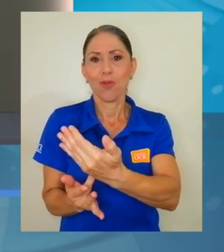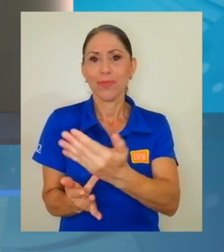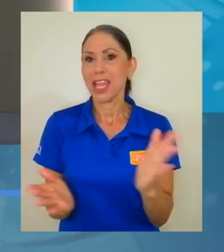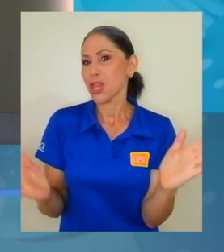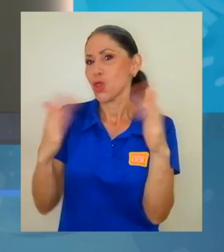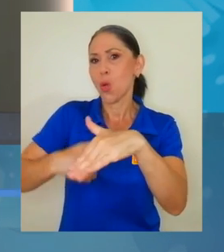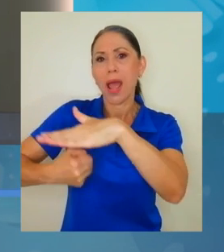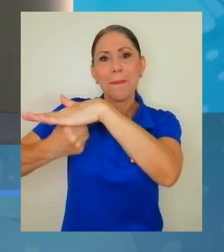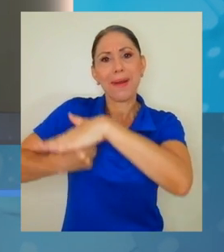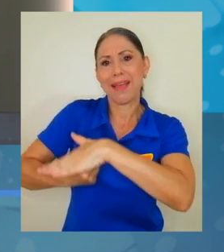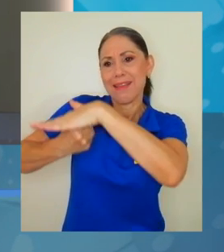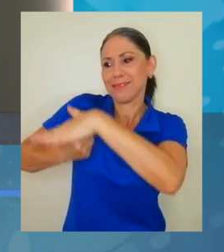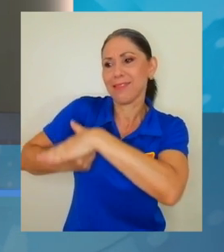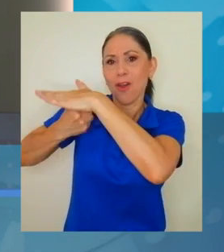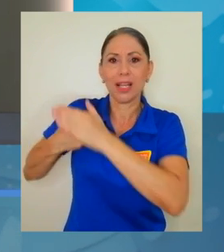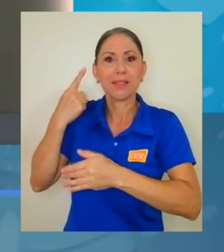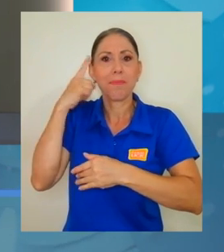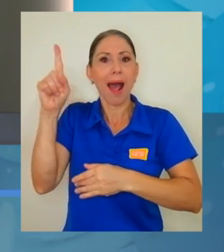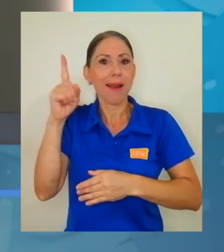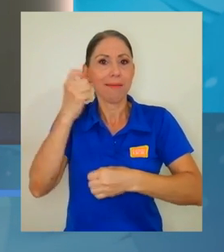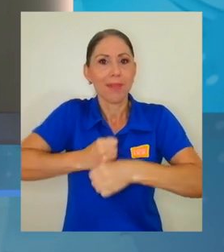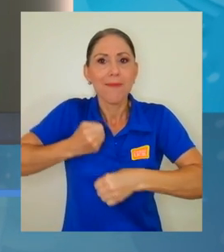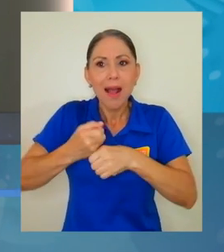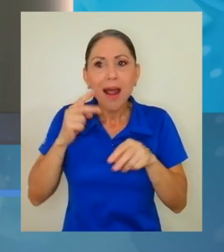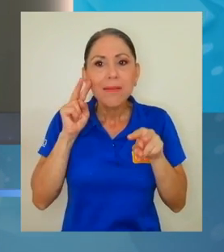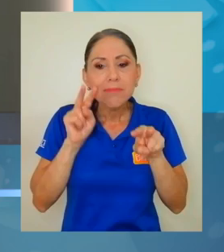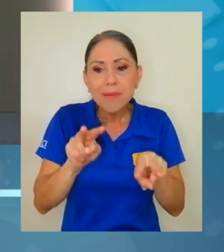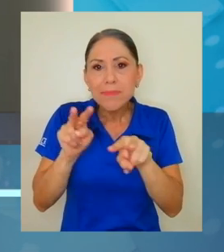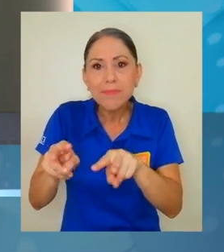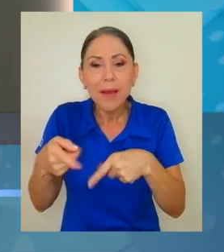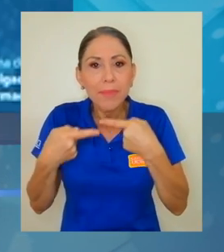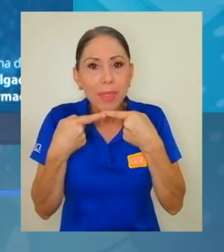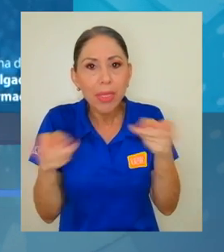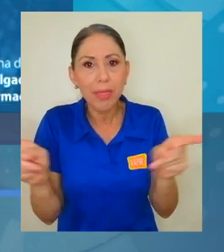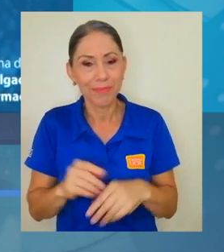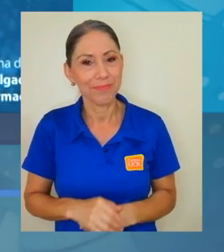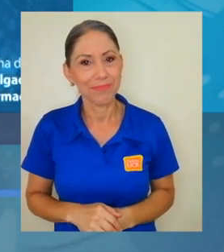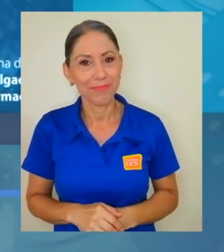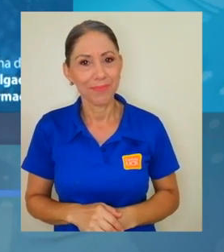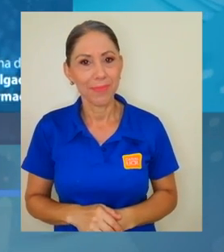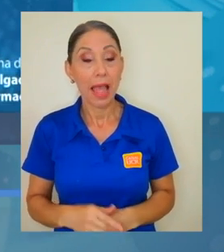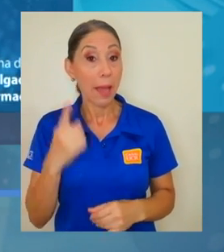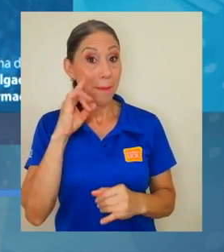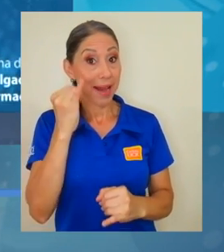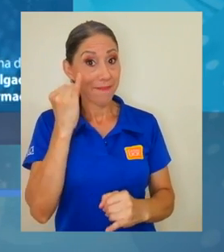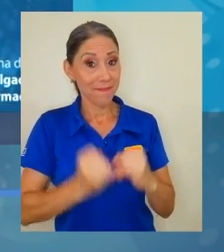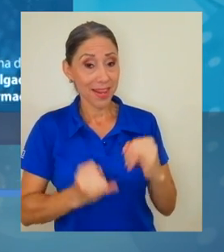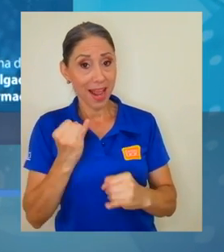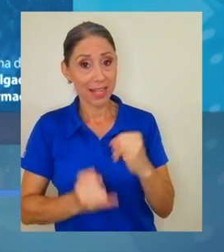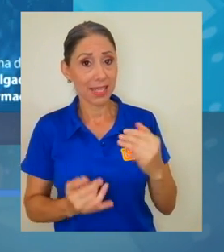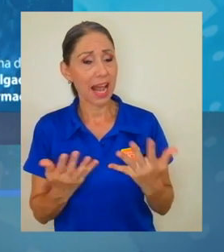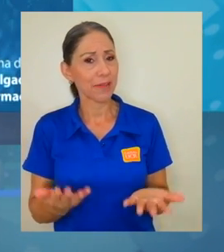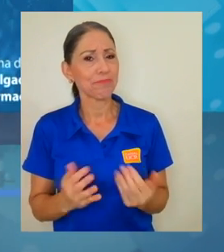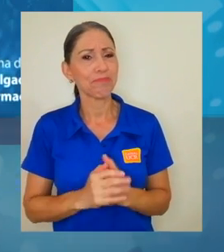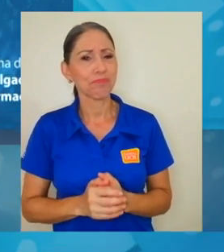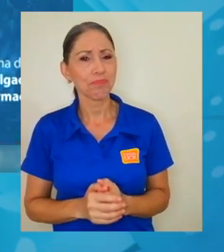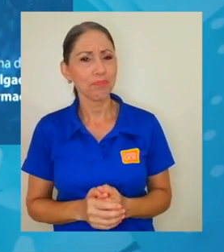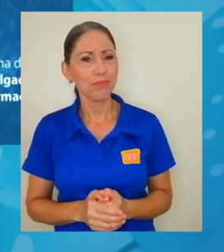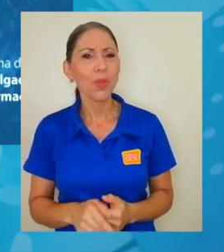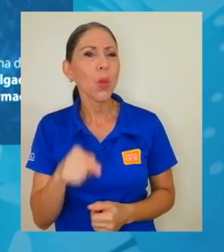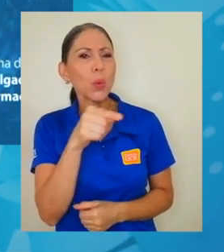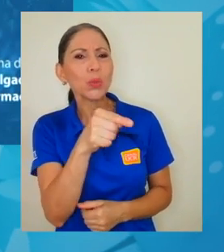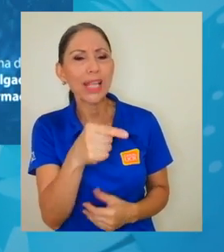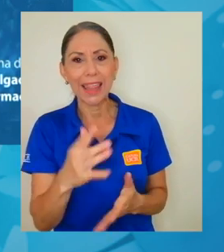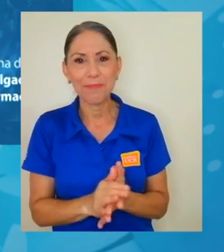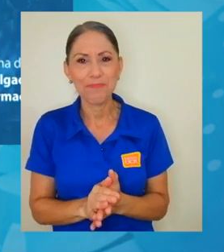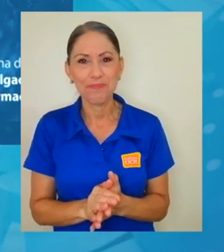libre de presiones ajenas en los dictámenes que damos. Para finalizar, Alejandro, ¿qué